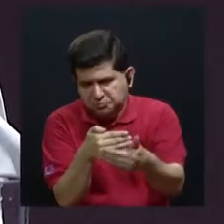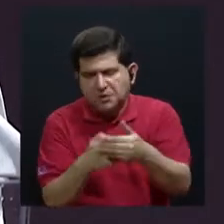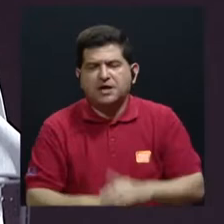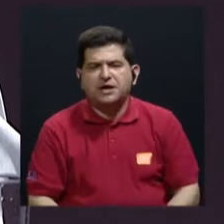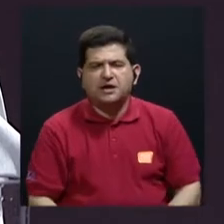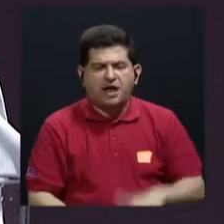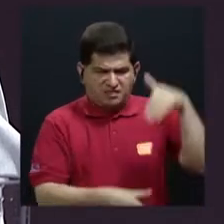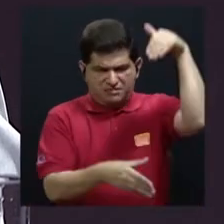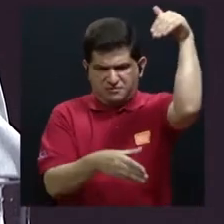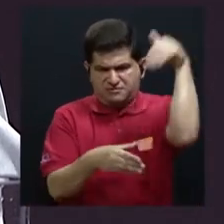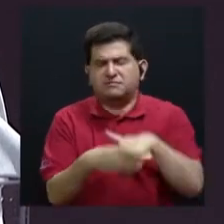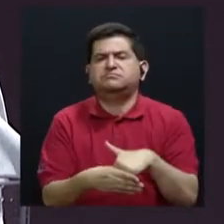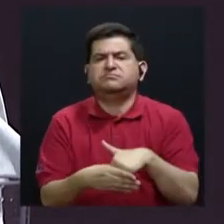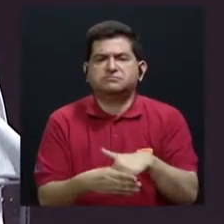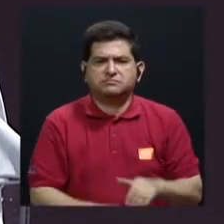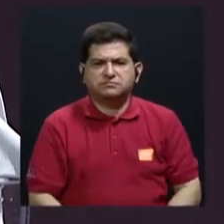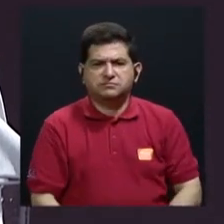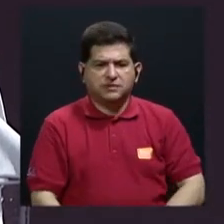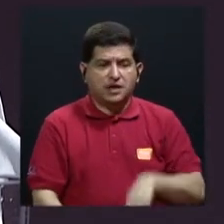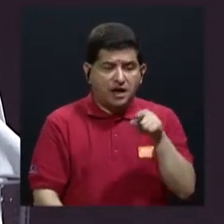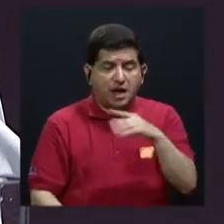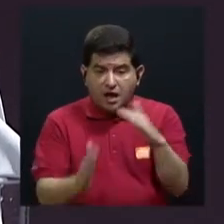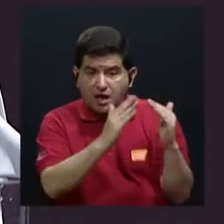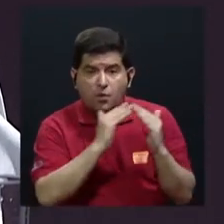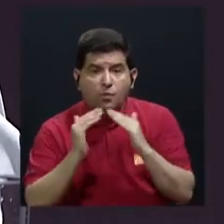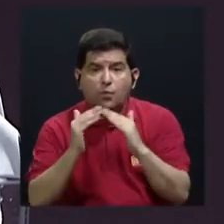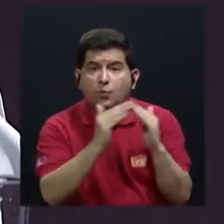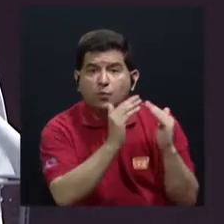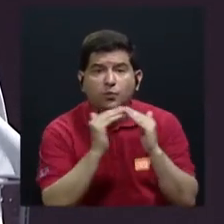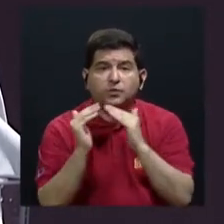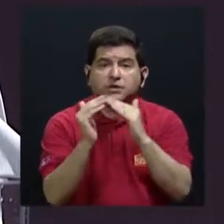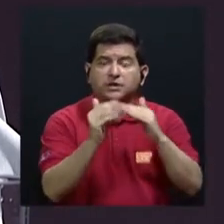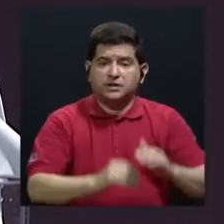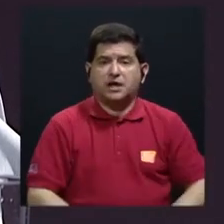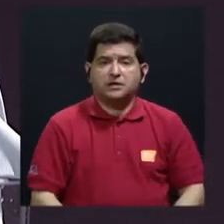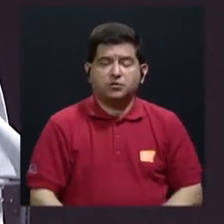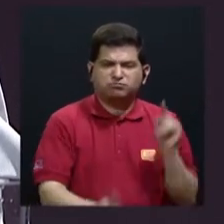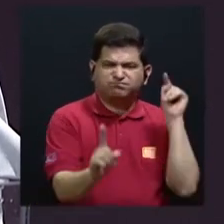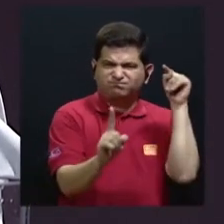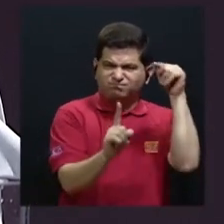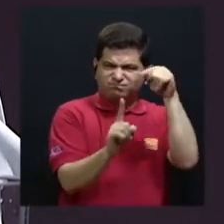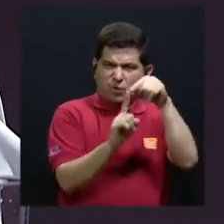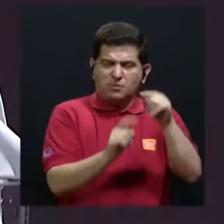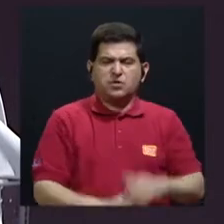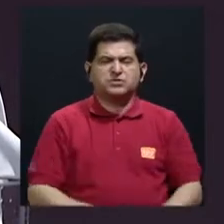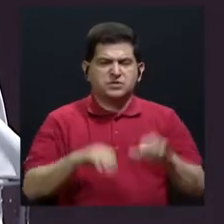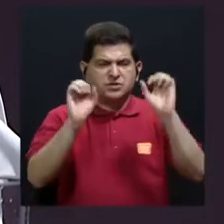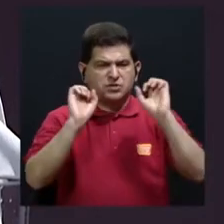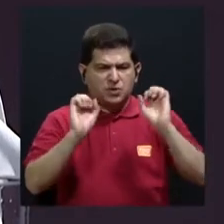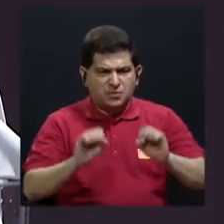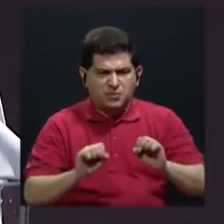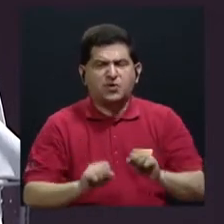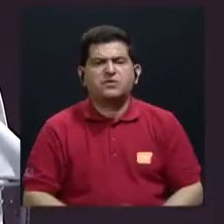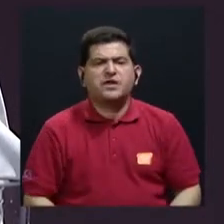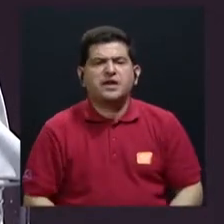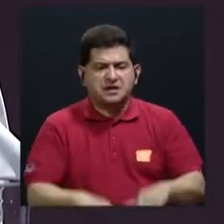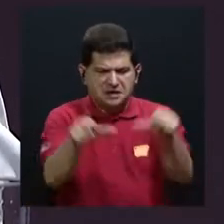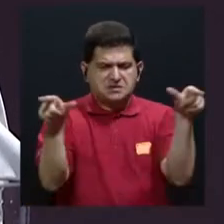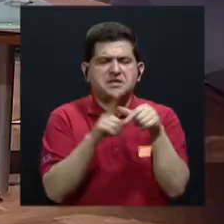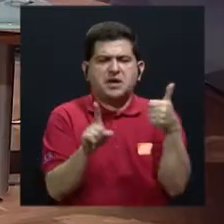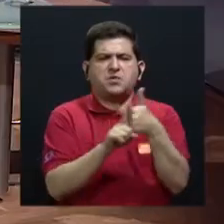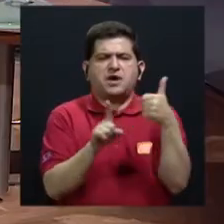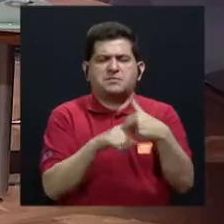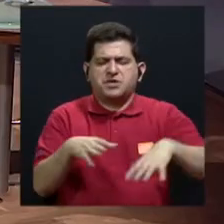intervinieron en la comunidad con el propósito de despojarles de sus propios territorios.